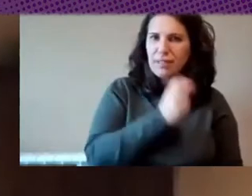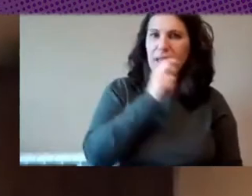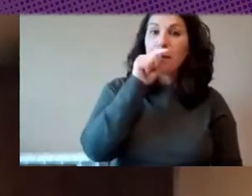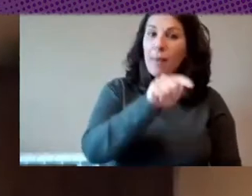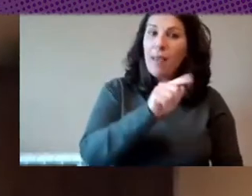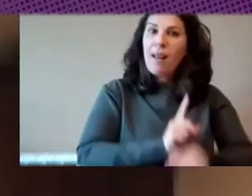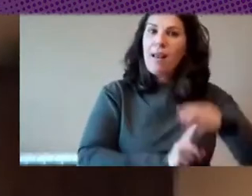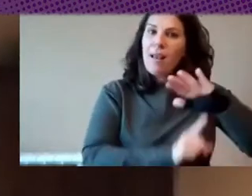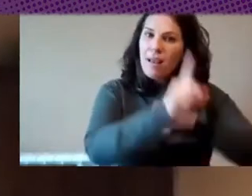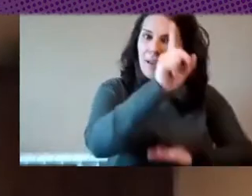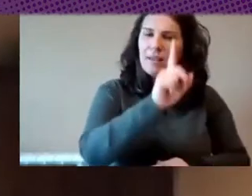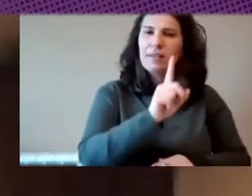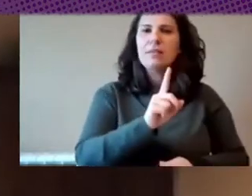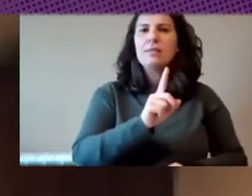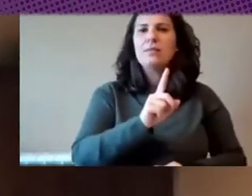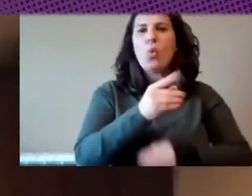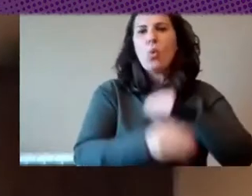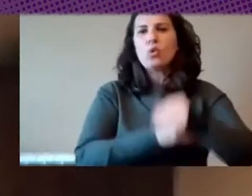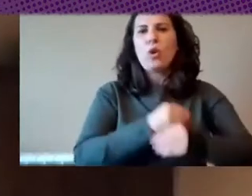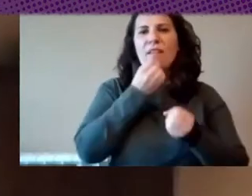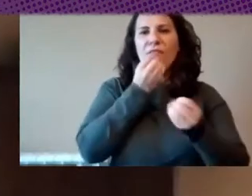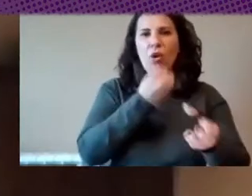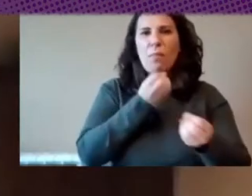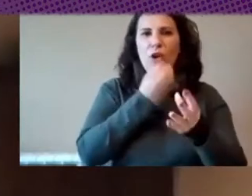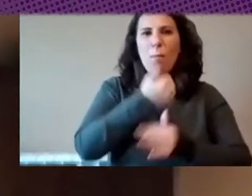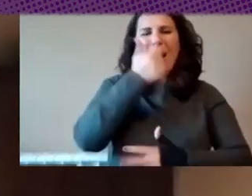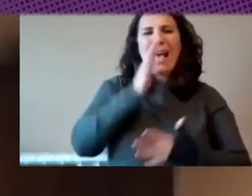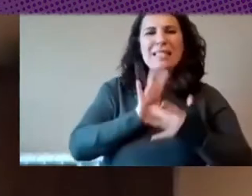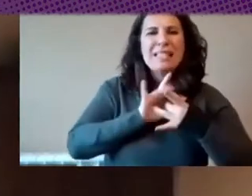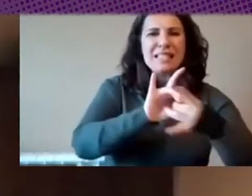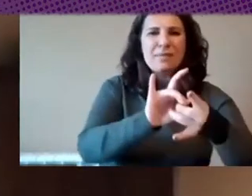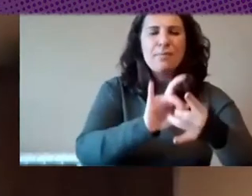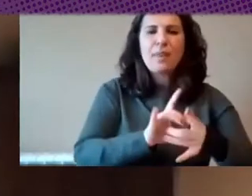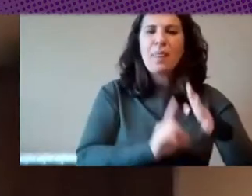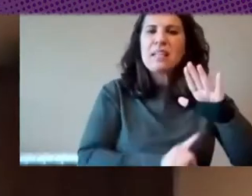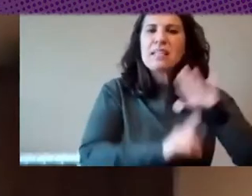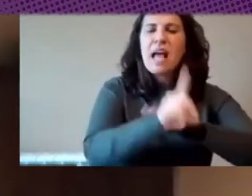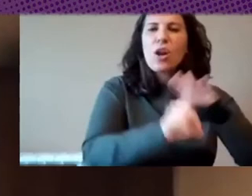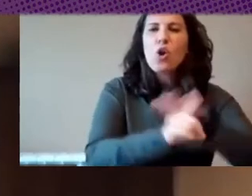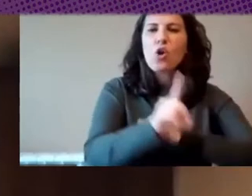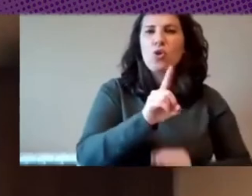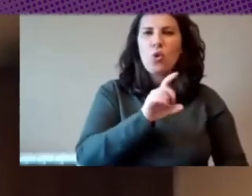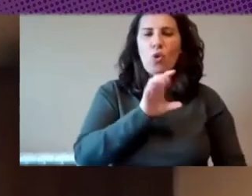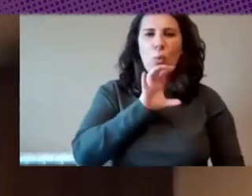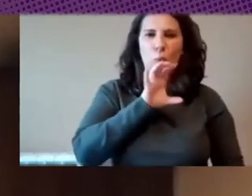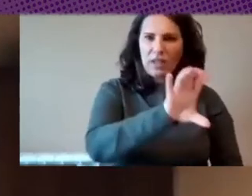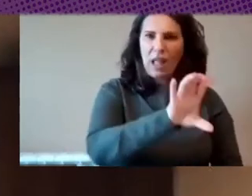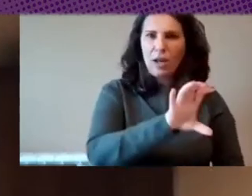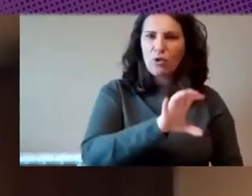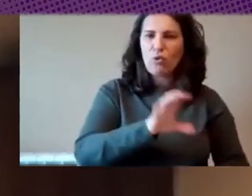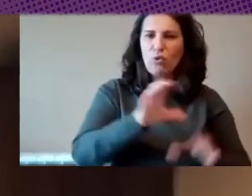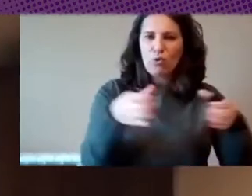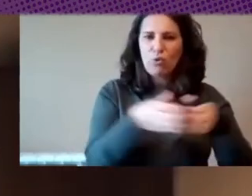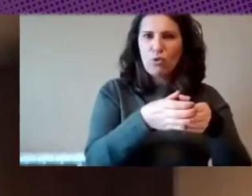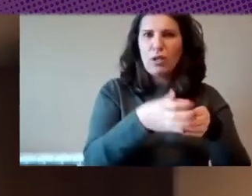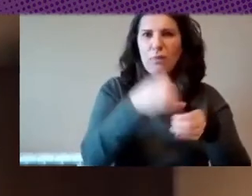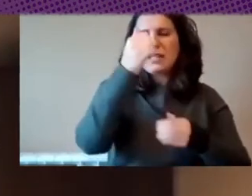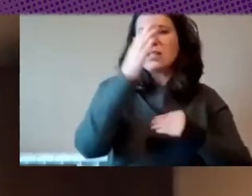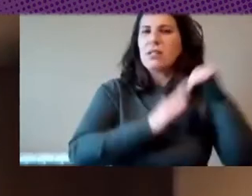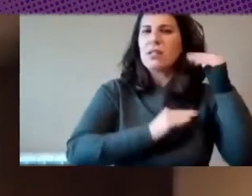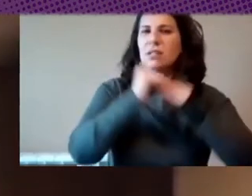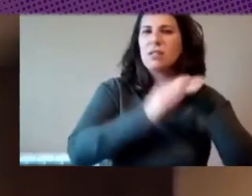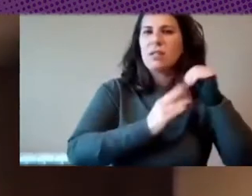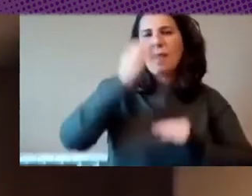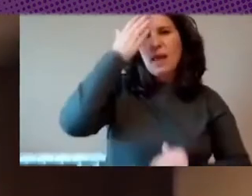desarrollo y de uso de la información más vinculadas al desarrollo comunitario más vinculadas a la construcción de